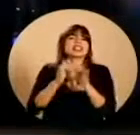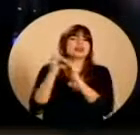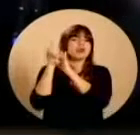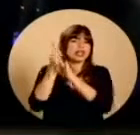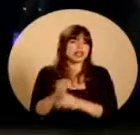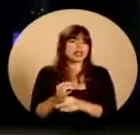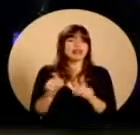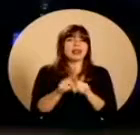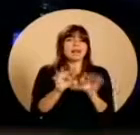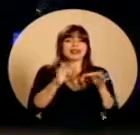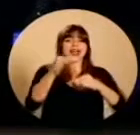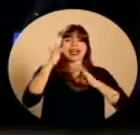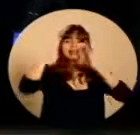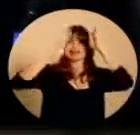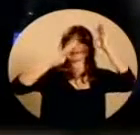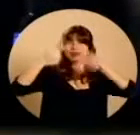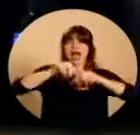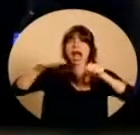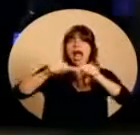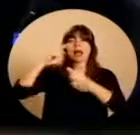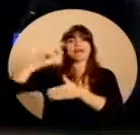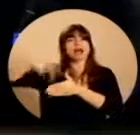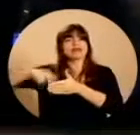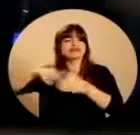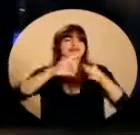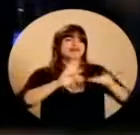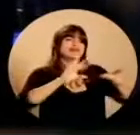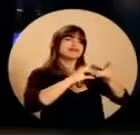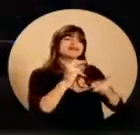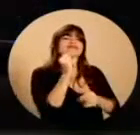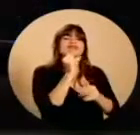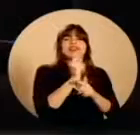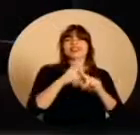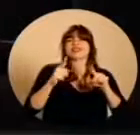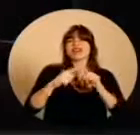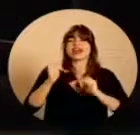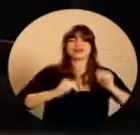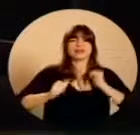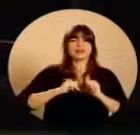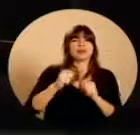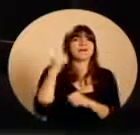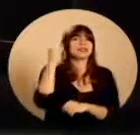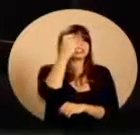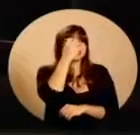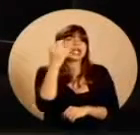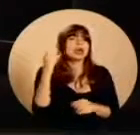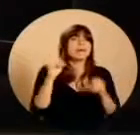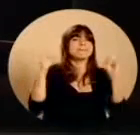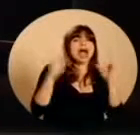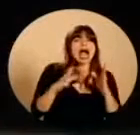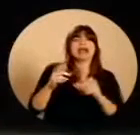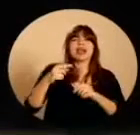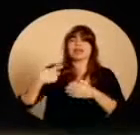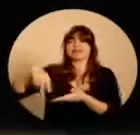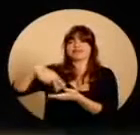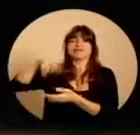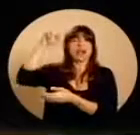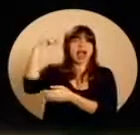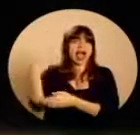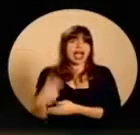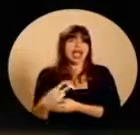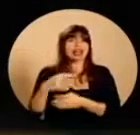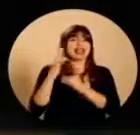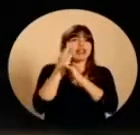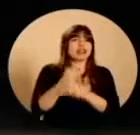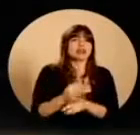propias de la región. Habrá exposiciones de artesanía, proyecciones cinematográficas, danza, teatro, pasacalles y